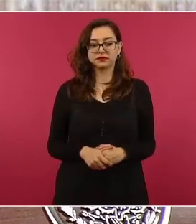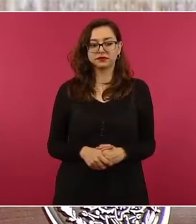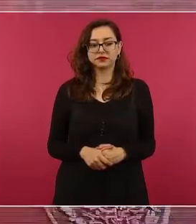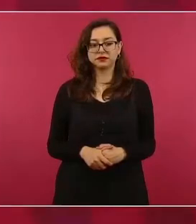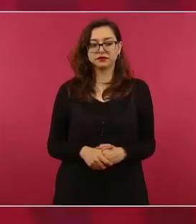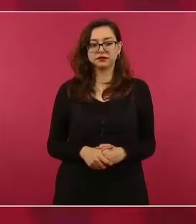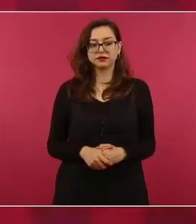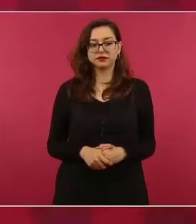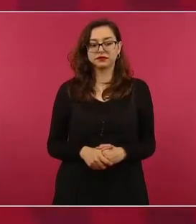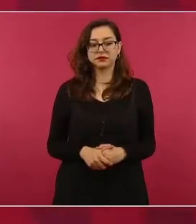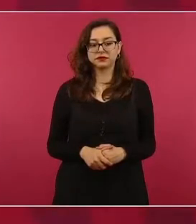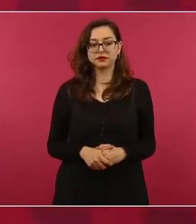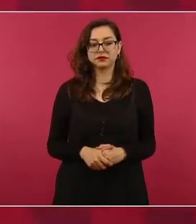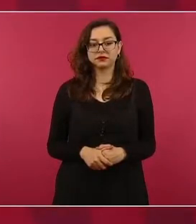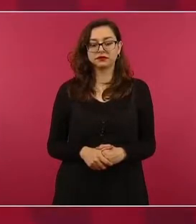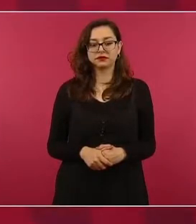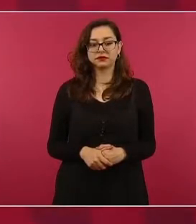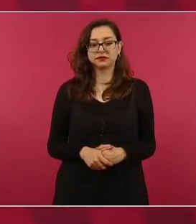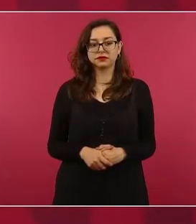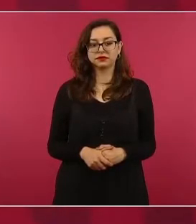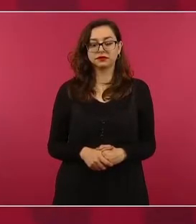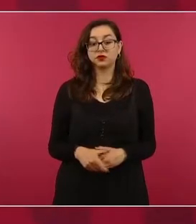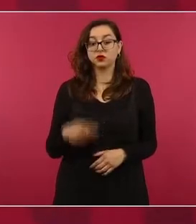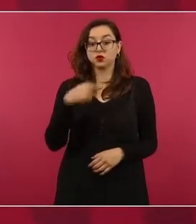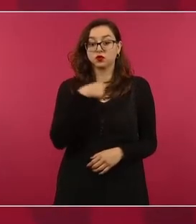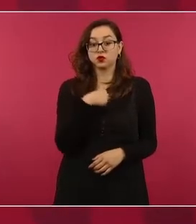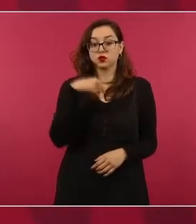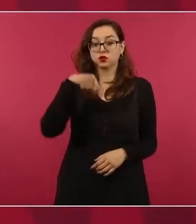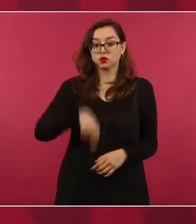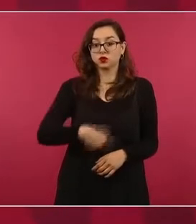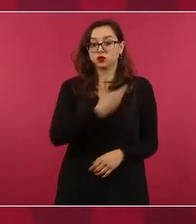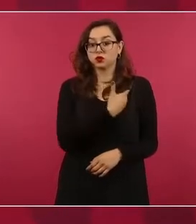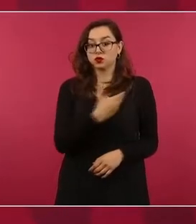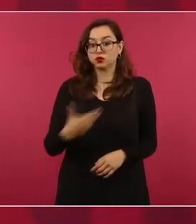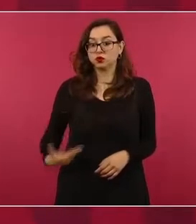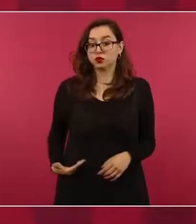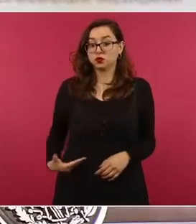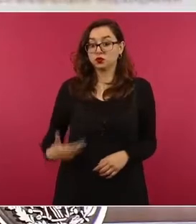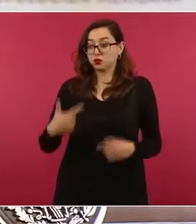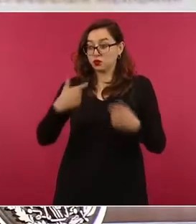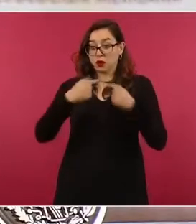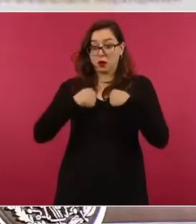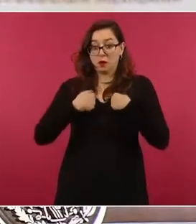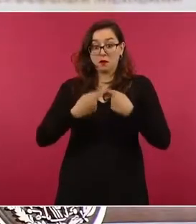Yo no vine aquí a robar